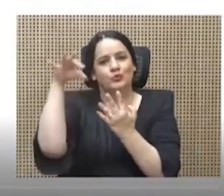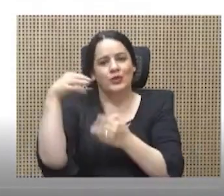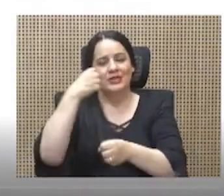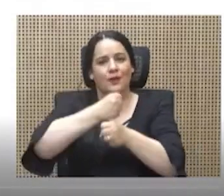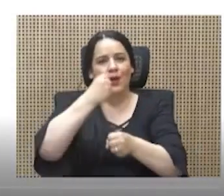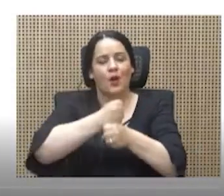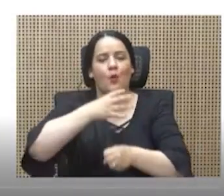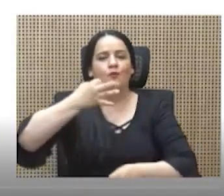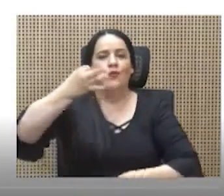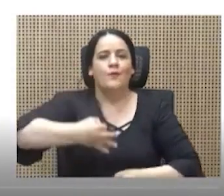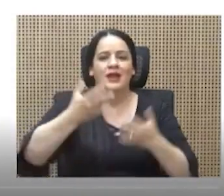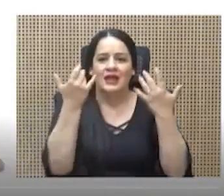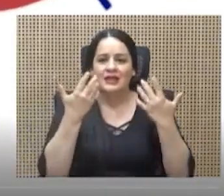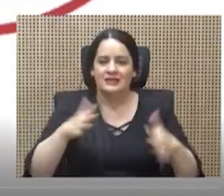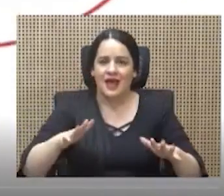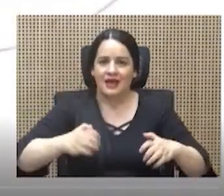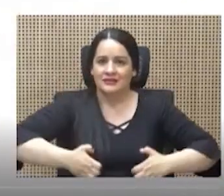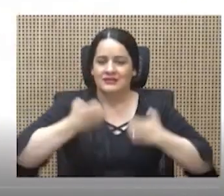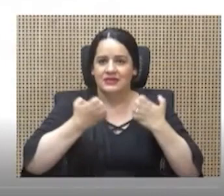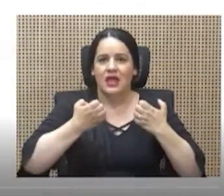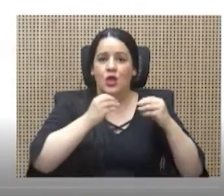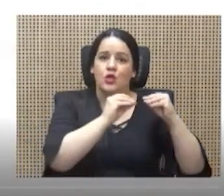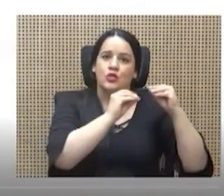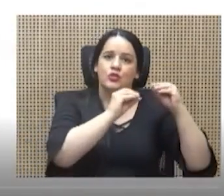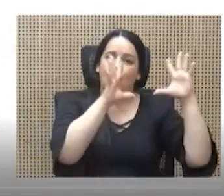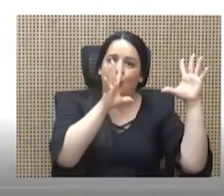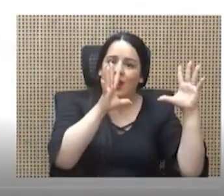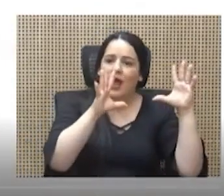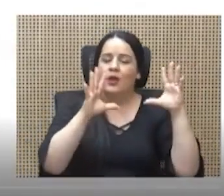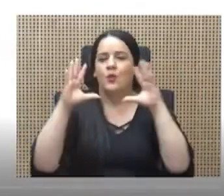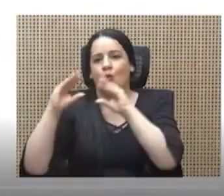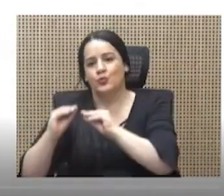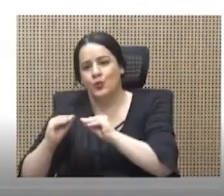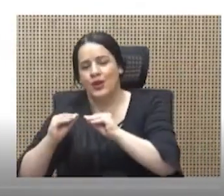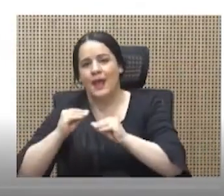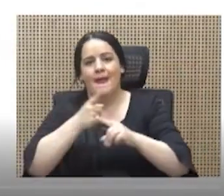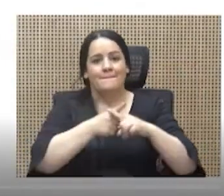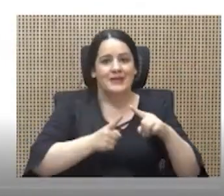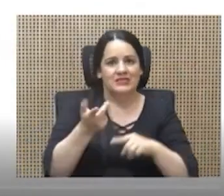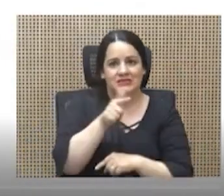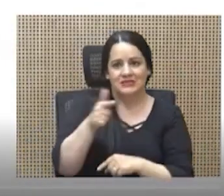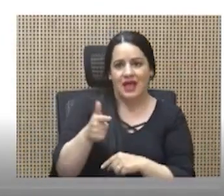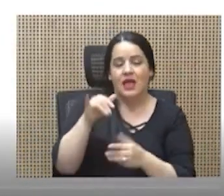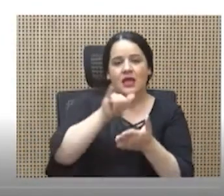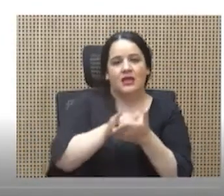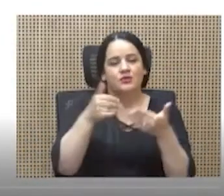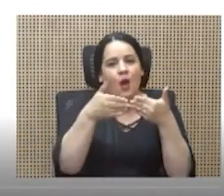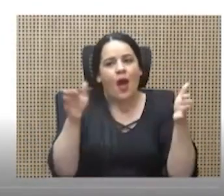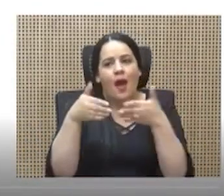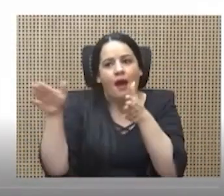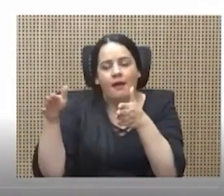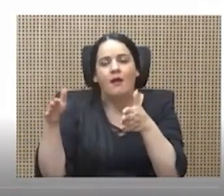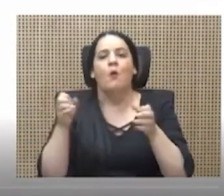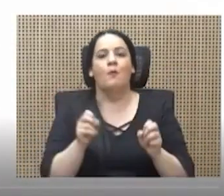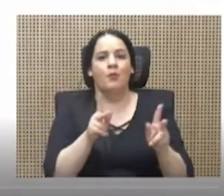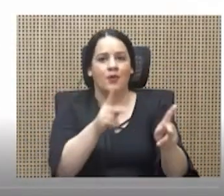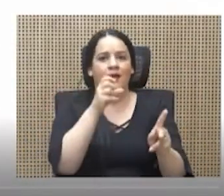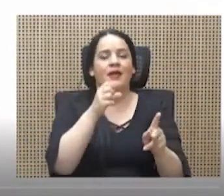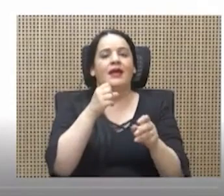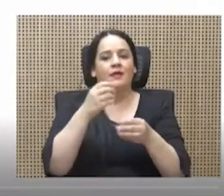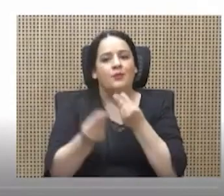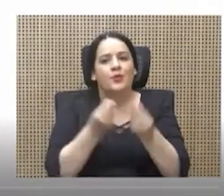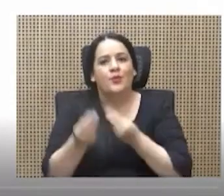que ya existen, diurna, nocturna y mixta. Esto ayudará a abrir nuevos turnos de producción de empresas ya